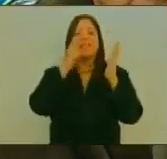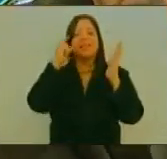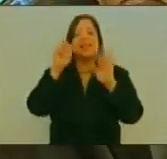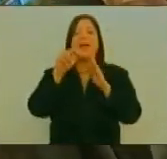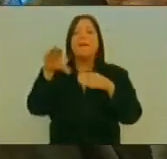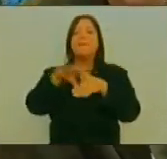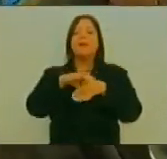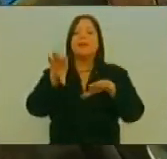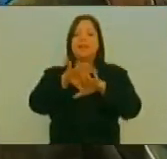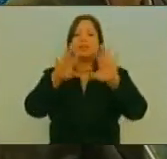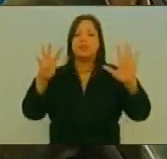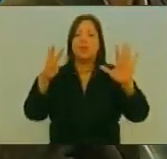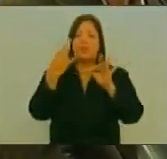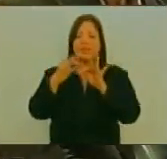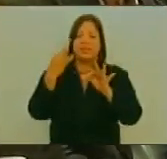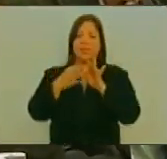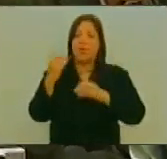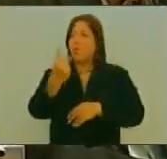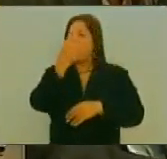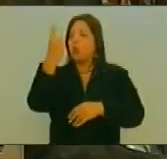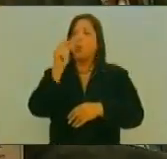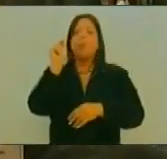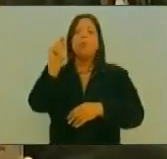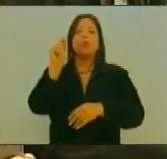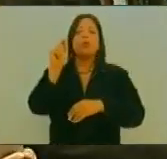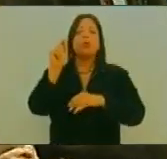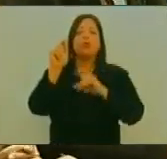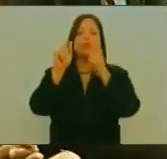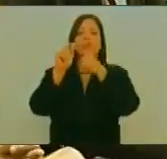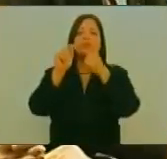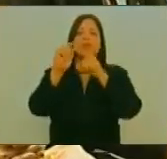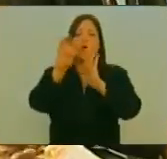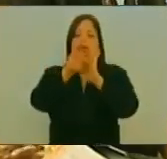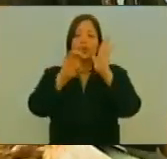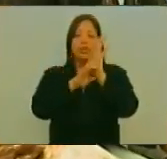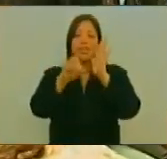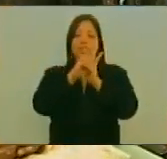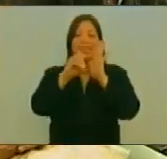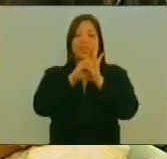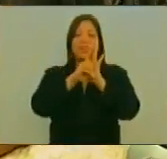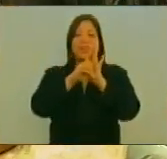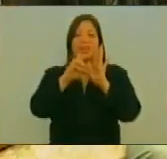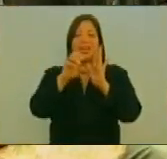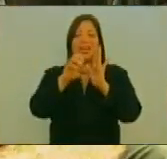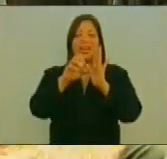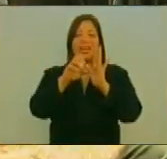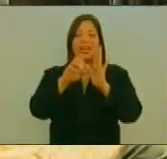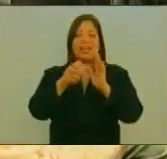19 De Septiembre Como Punto Único El Decreto Constituyente Medante El